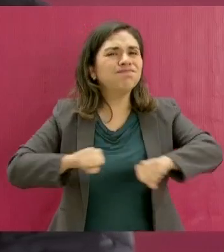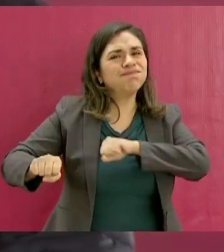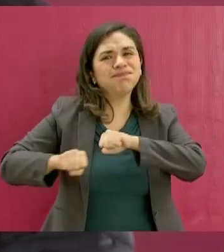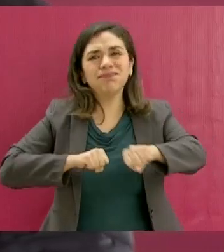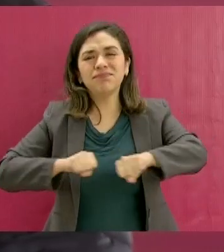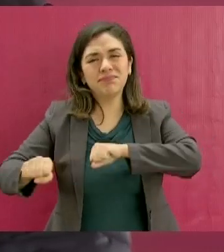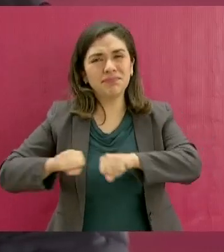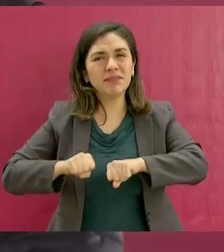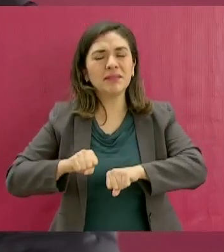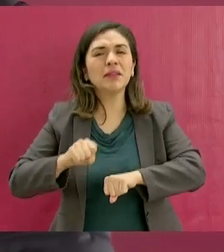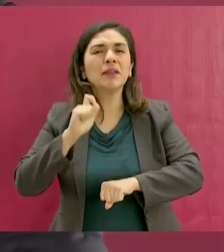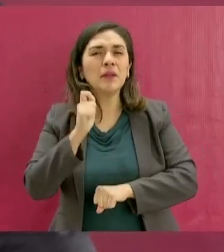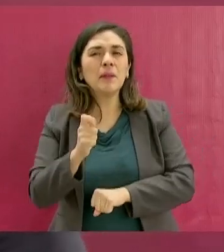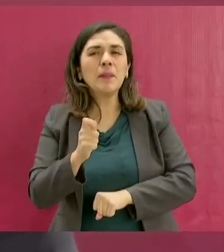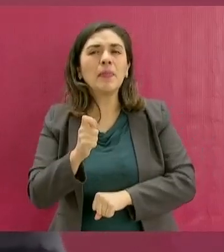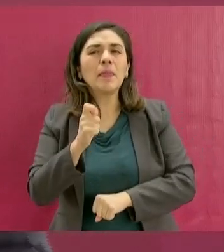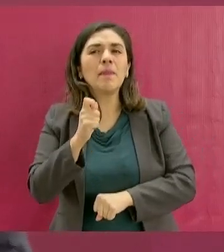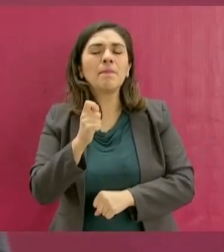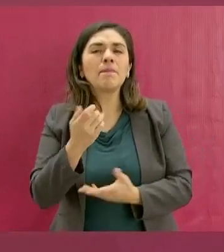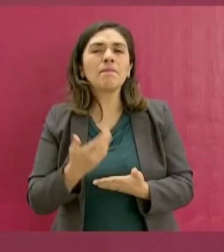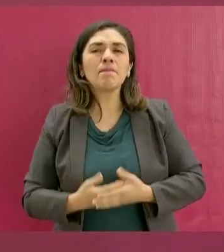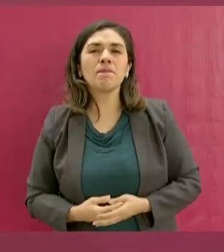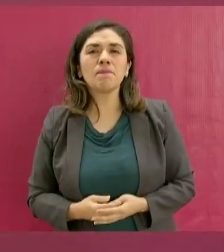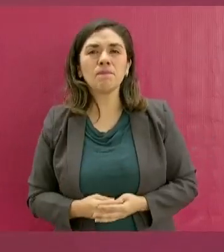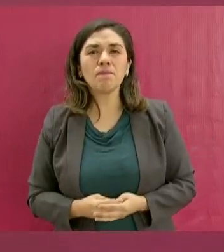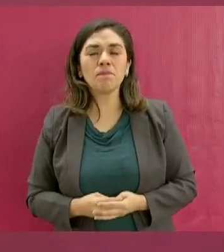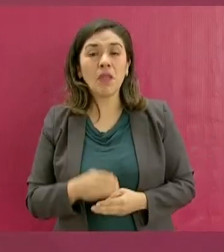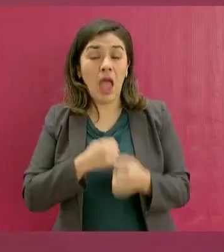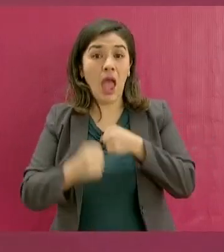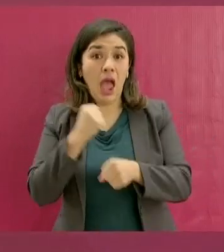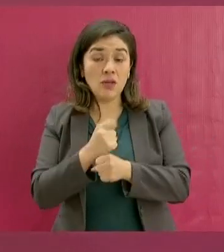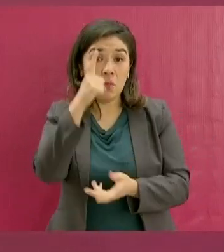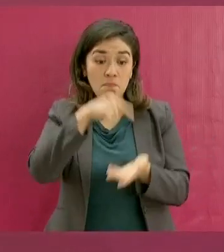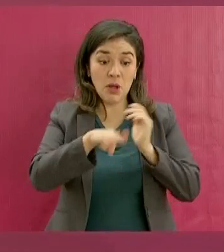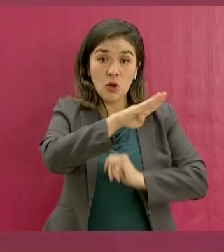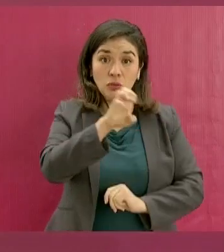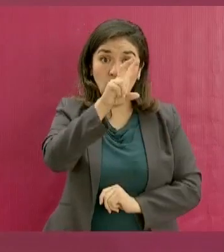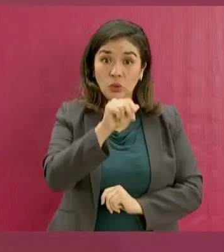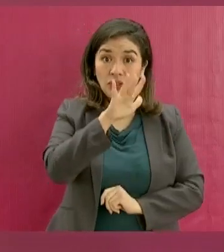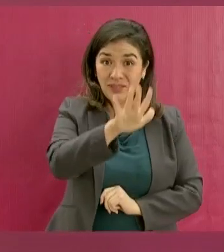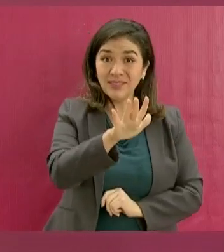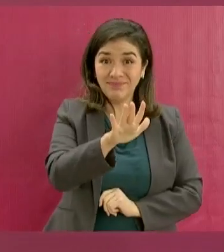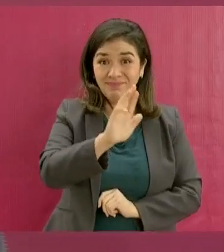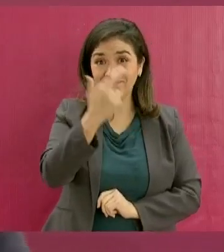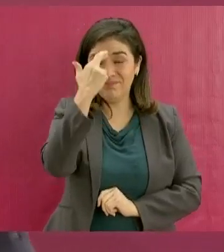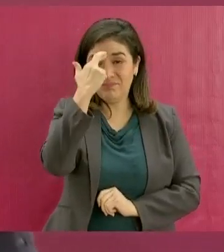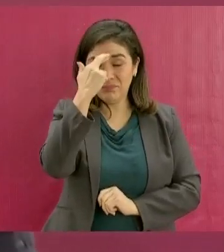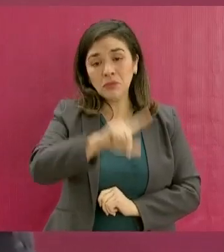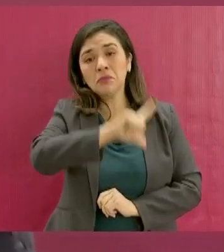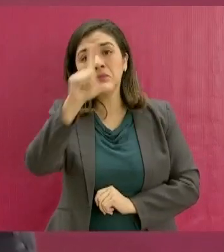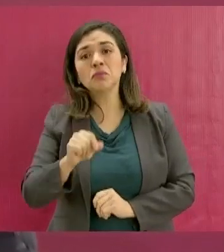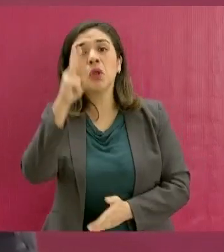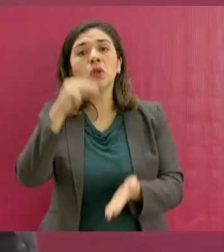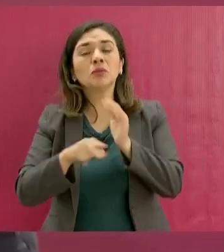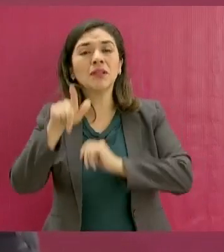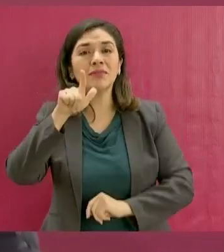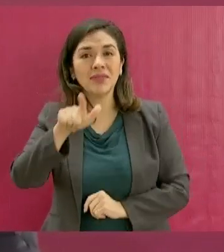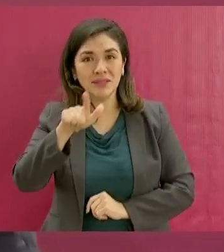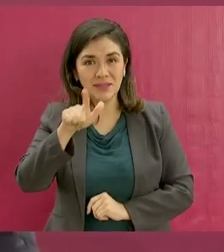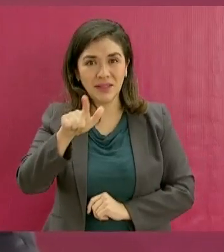de 1985 y de 2017.